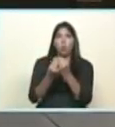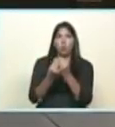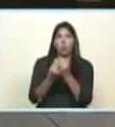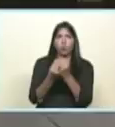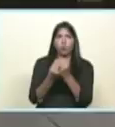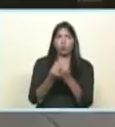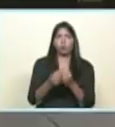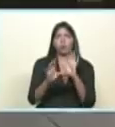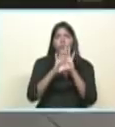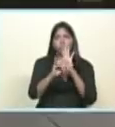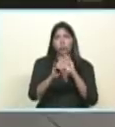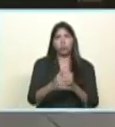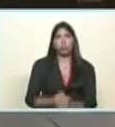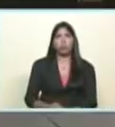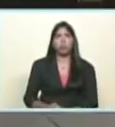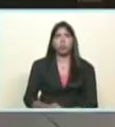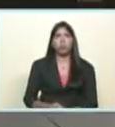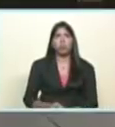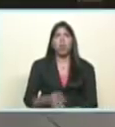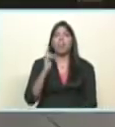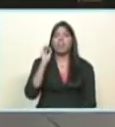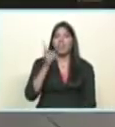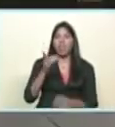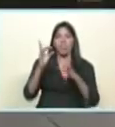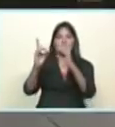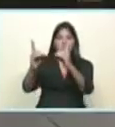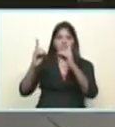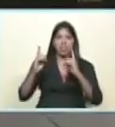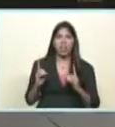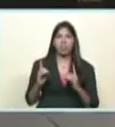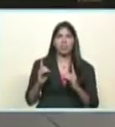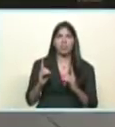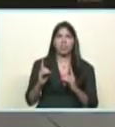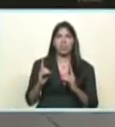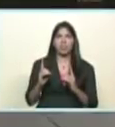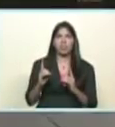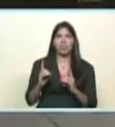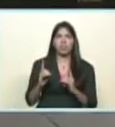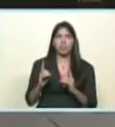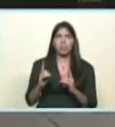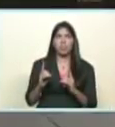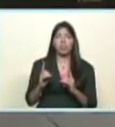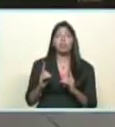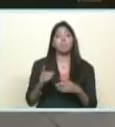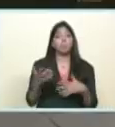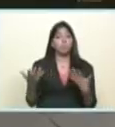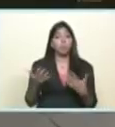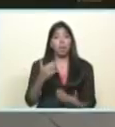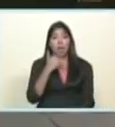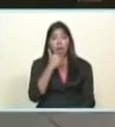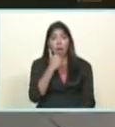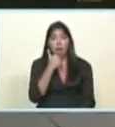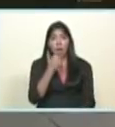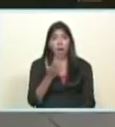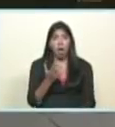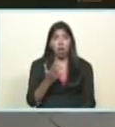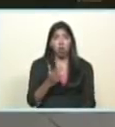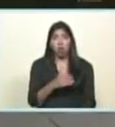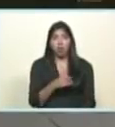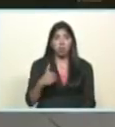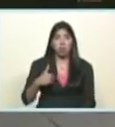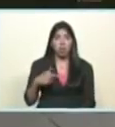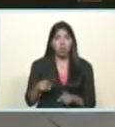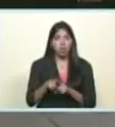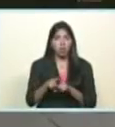proceda a tomar medidas draconianas que pudieran implicar la inhabilitación